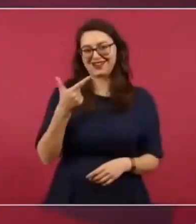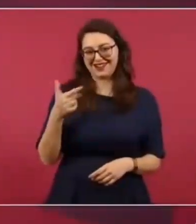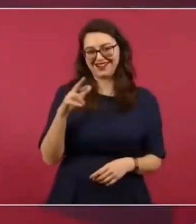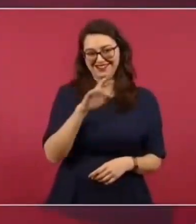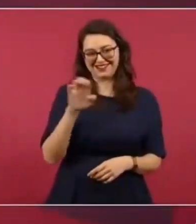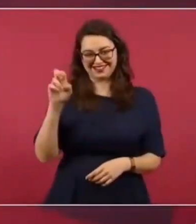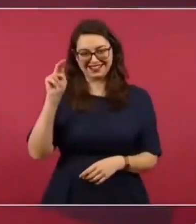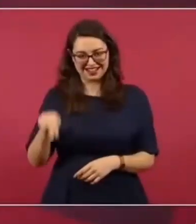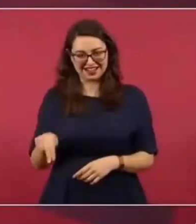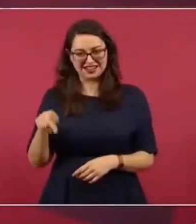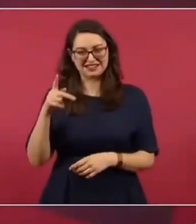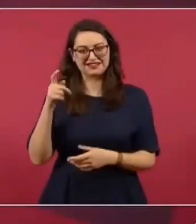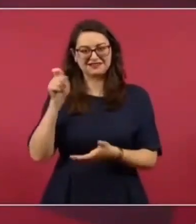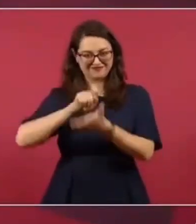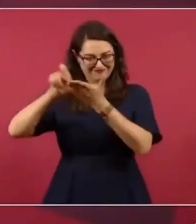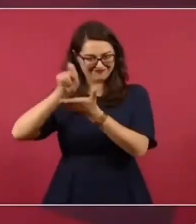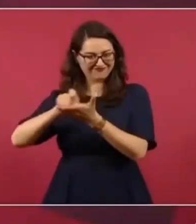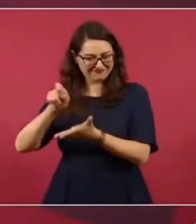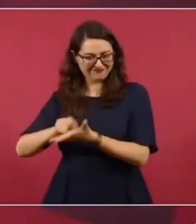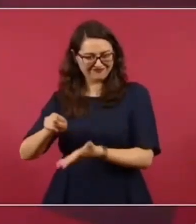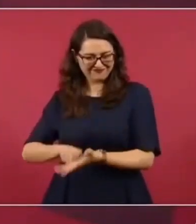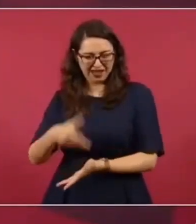el escritor inglés